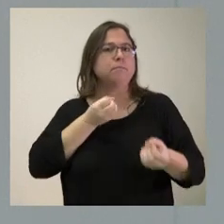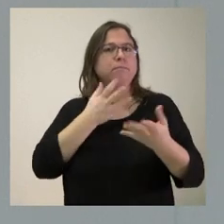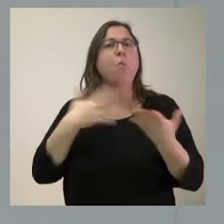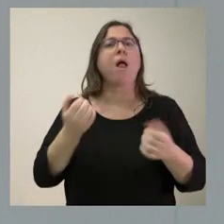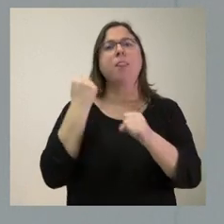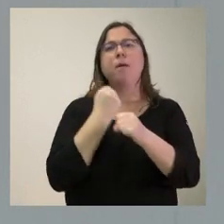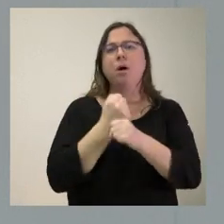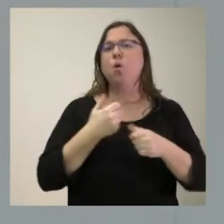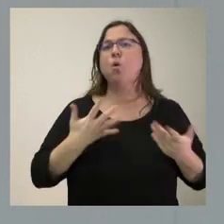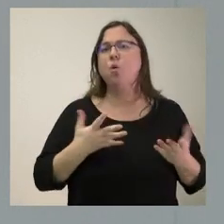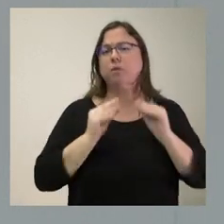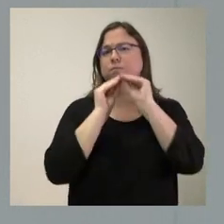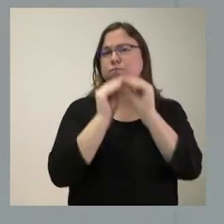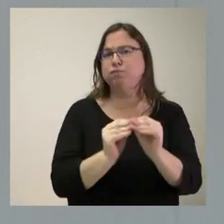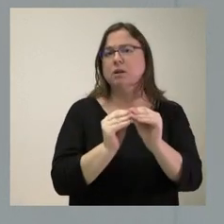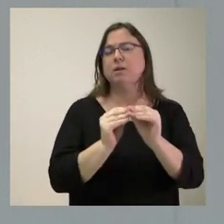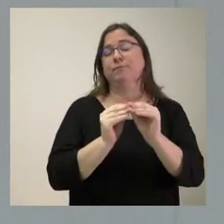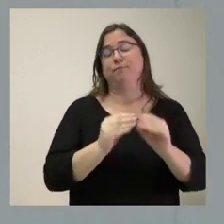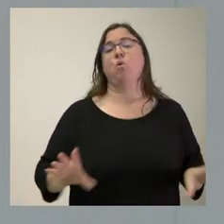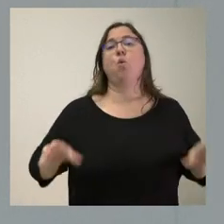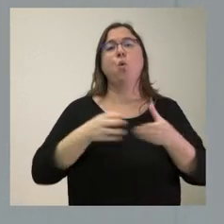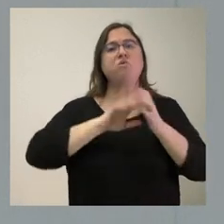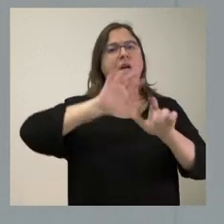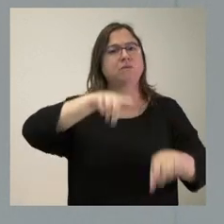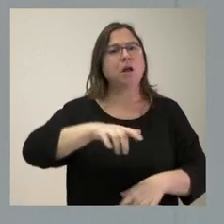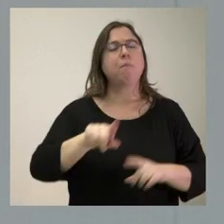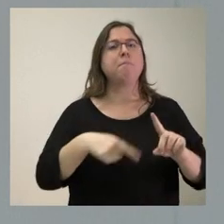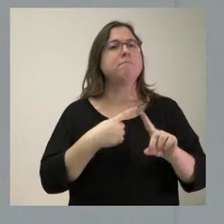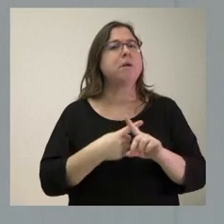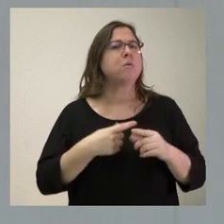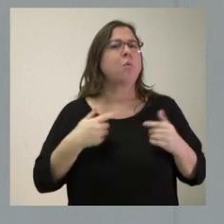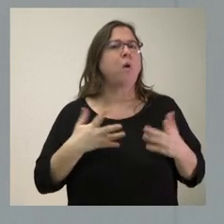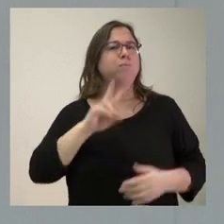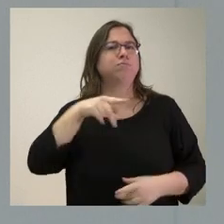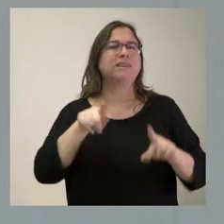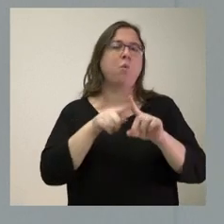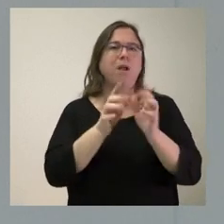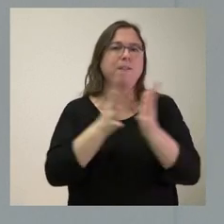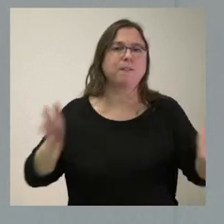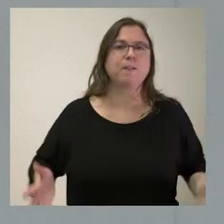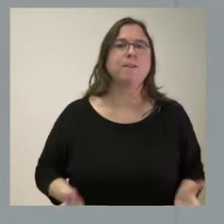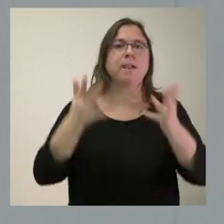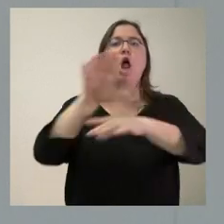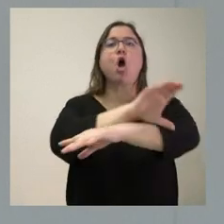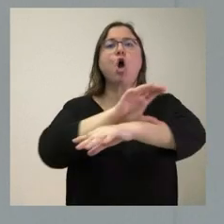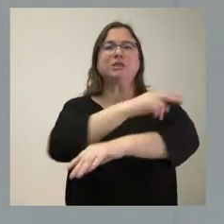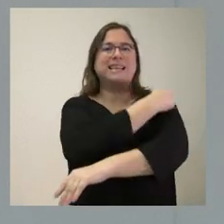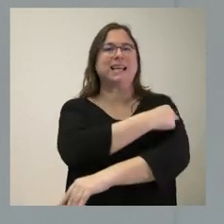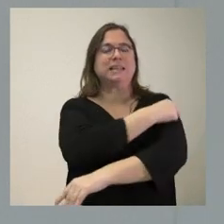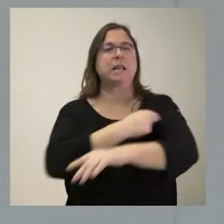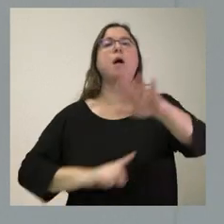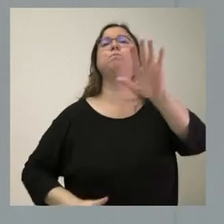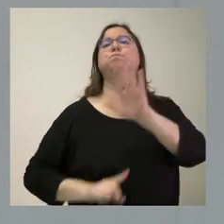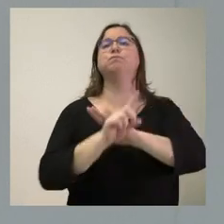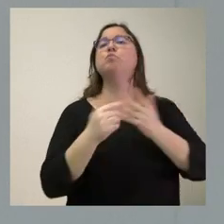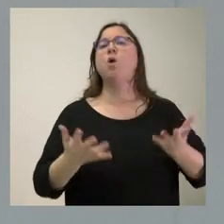trabajos que se habían desarrollado por parte de la Junta de Castilla y León y cuál era, por tanto, el impulso que la Consejería de Sanidad va a desarrollar en esta